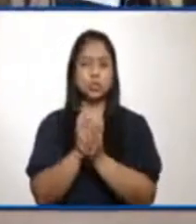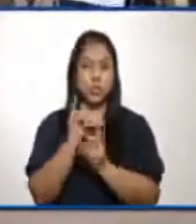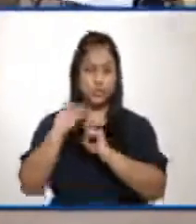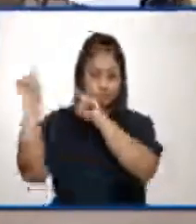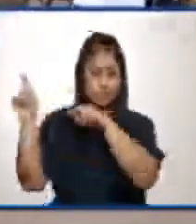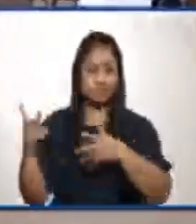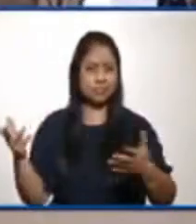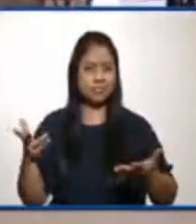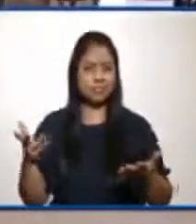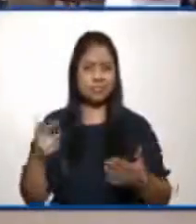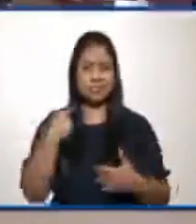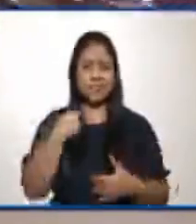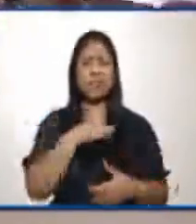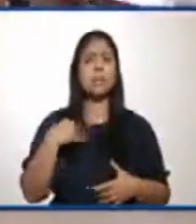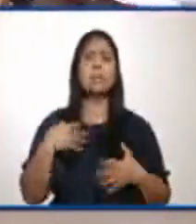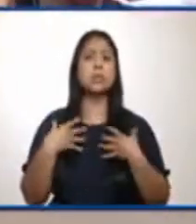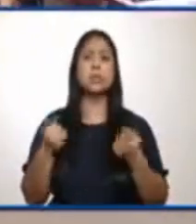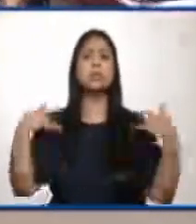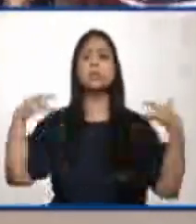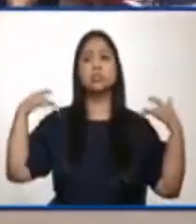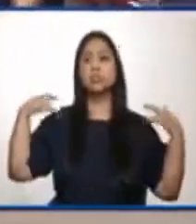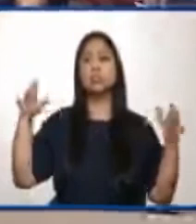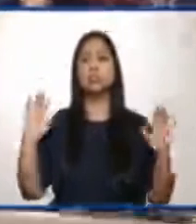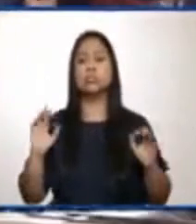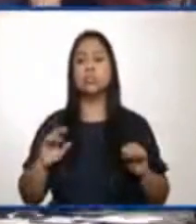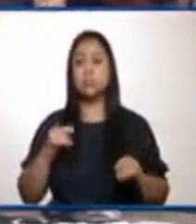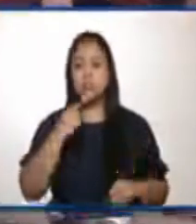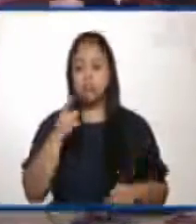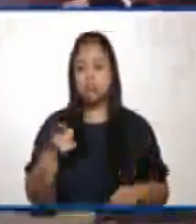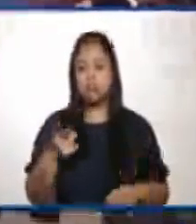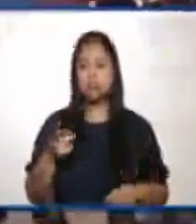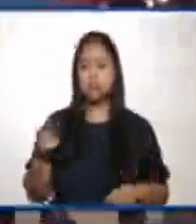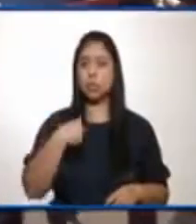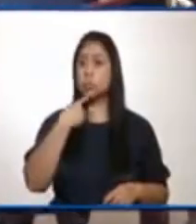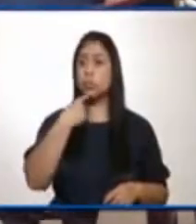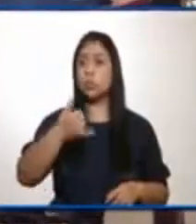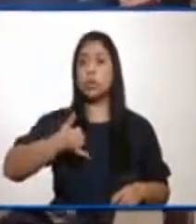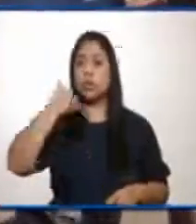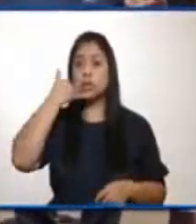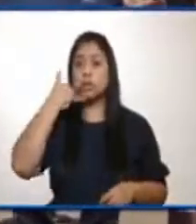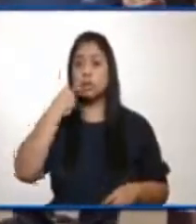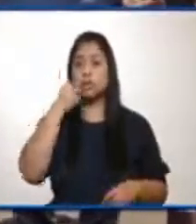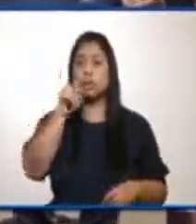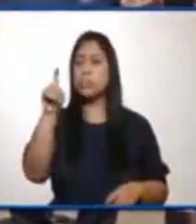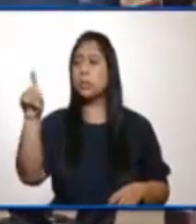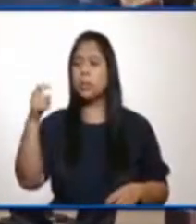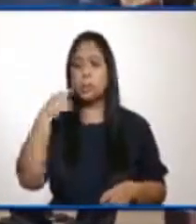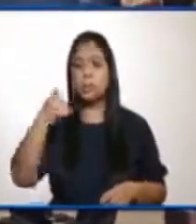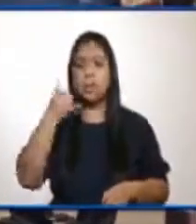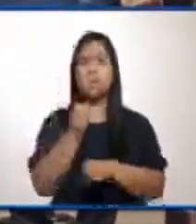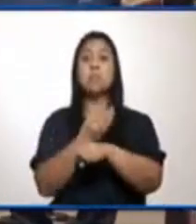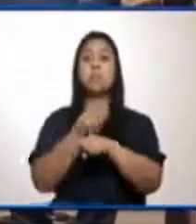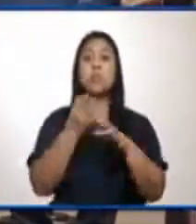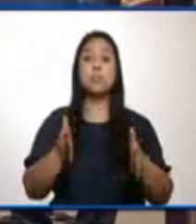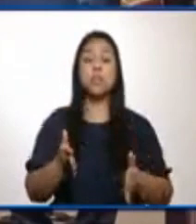ya no, el Ministerio de Salud ya no tenía nada que ver con eso y eso se lo digo porque yo lo hice y averigüé. Bomberos municipales